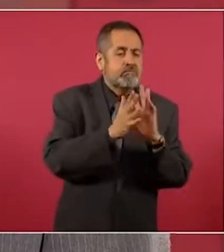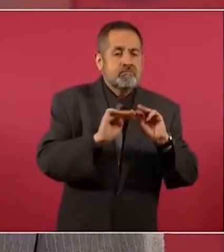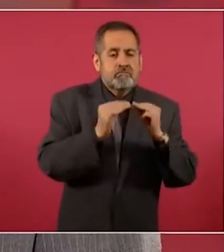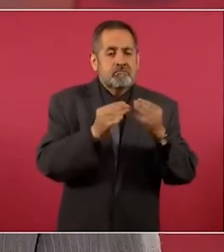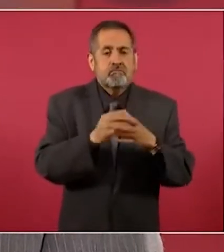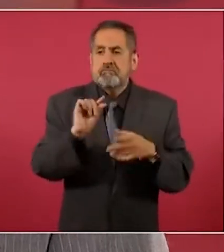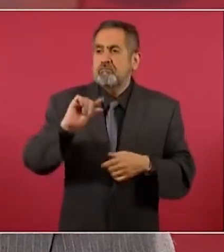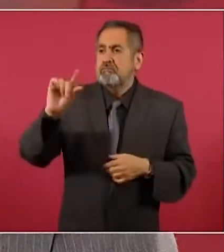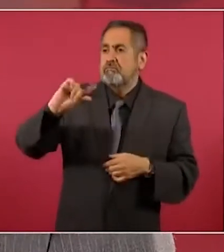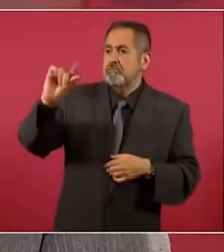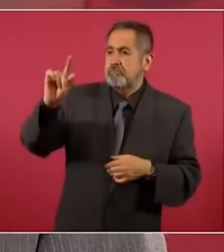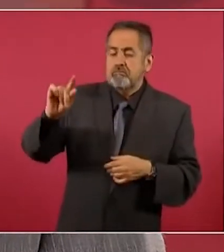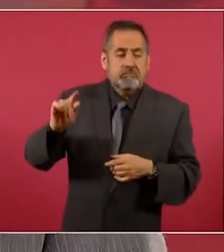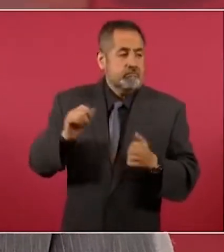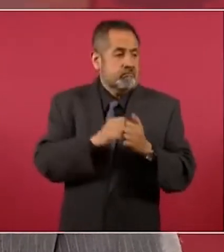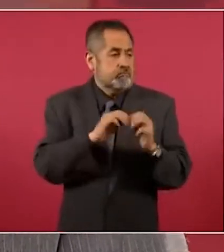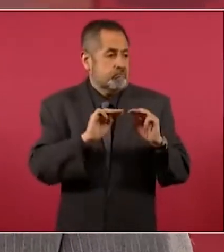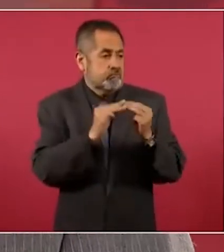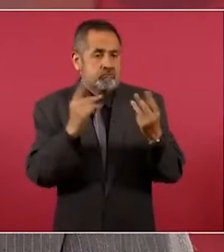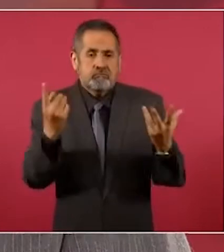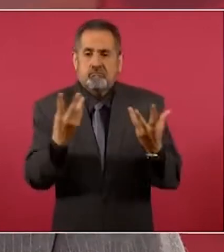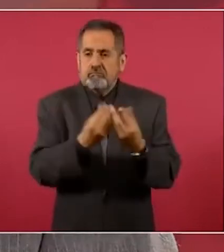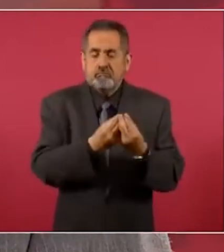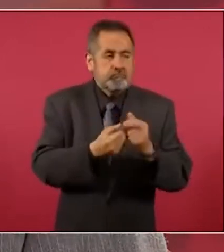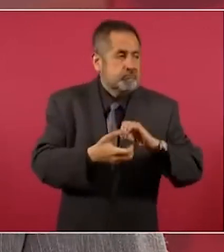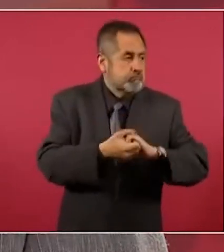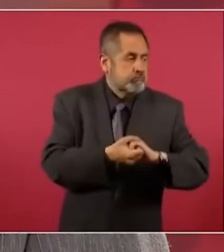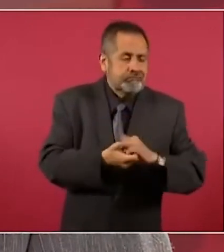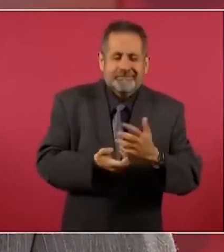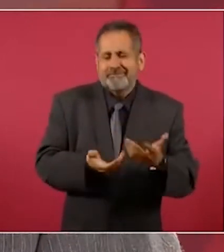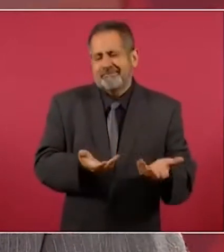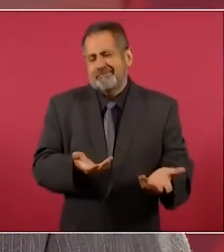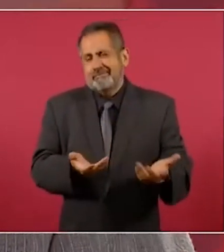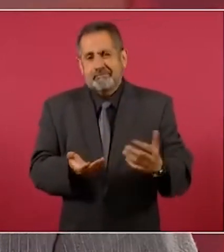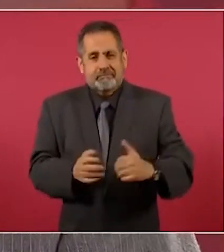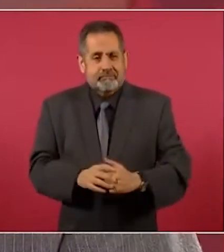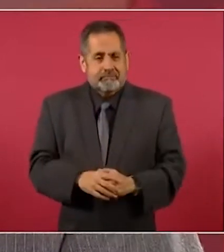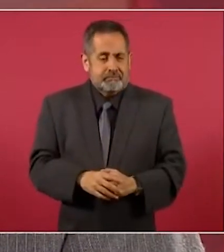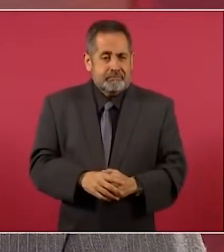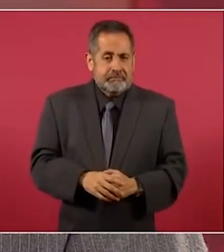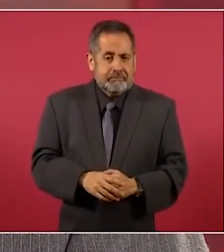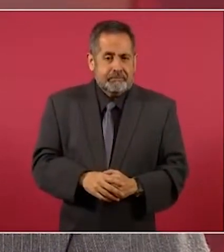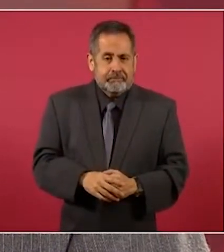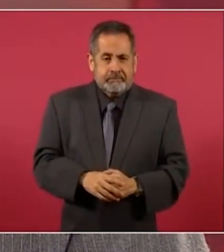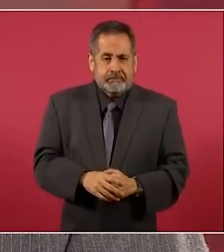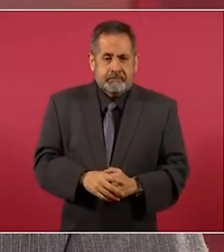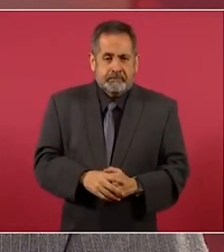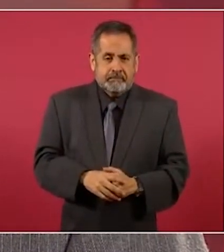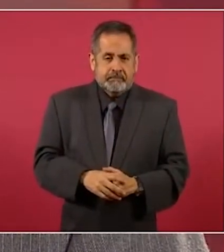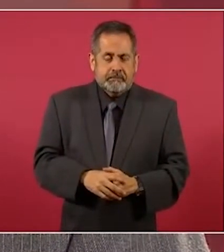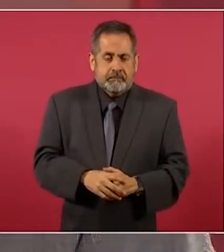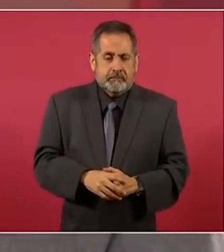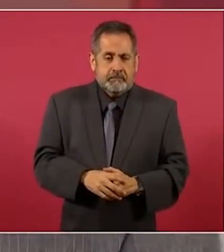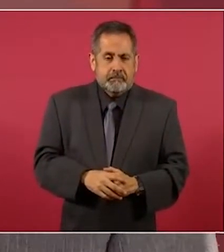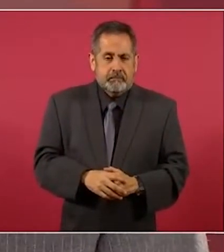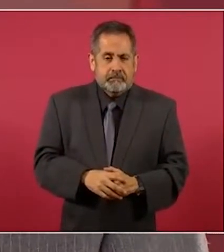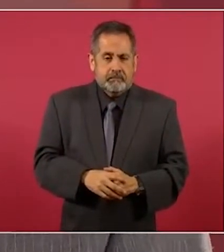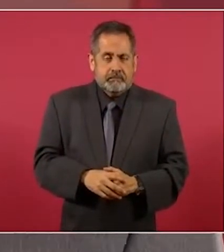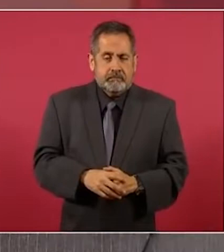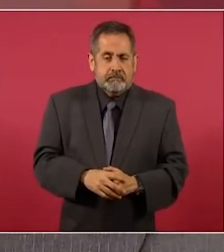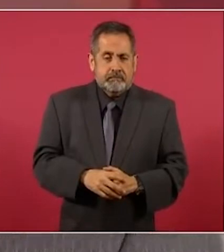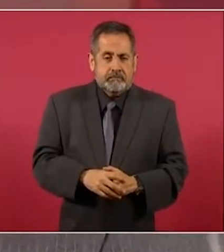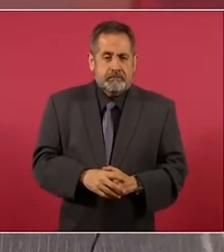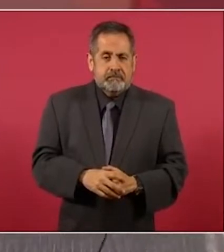entre autoridades y delincuentes, del que